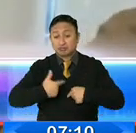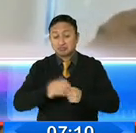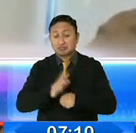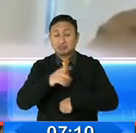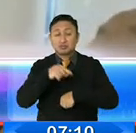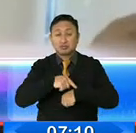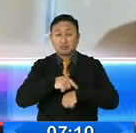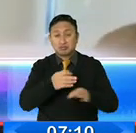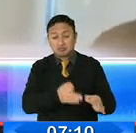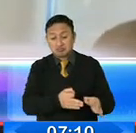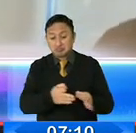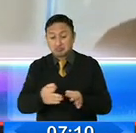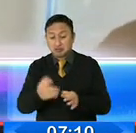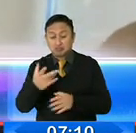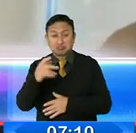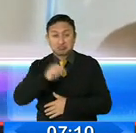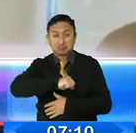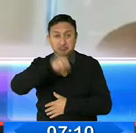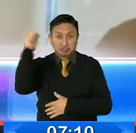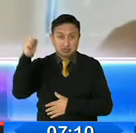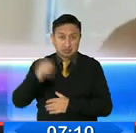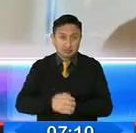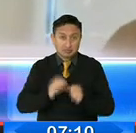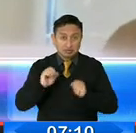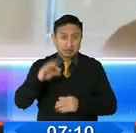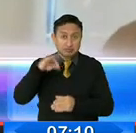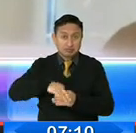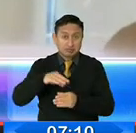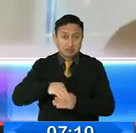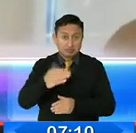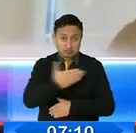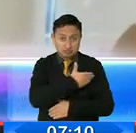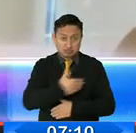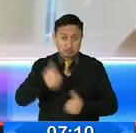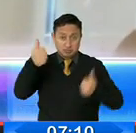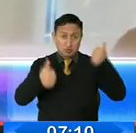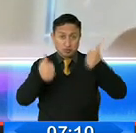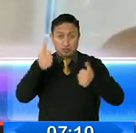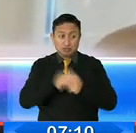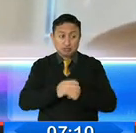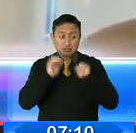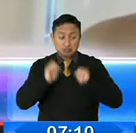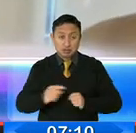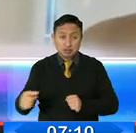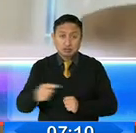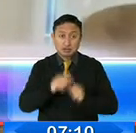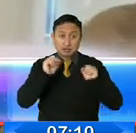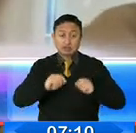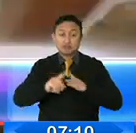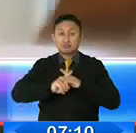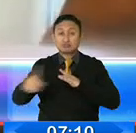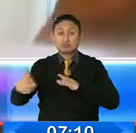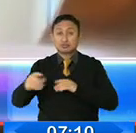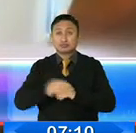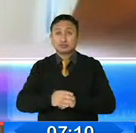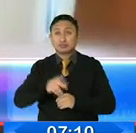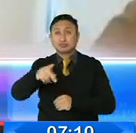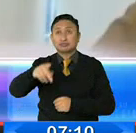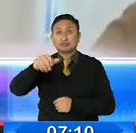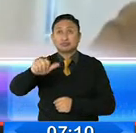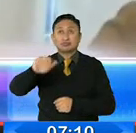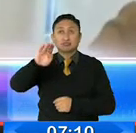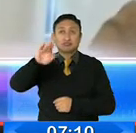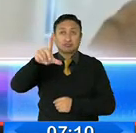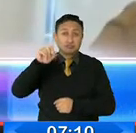ganar inmunidad electoral, inmunidad de candidatura, probablemente permitir una eventual fuga del país de Pablo Romero, y